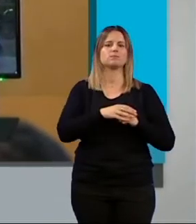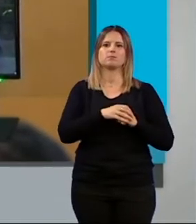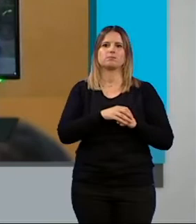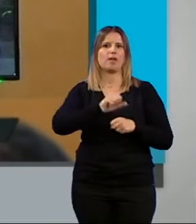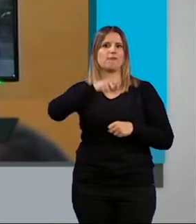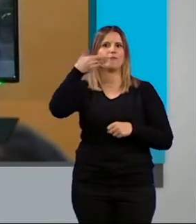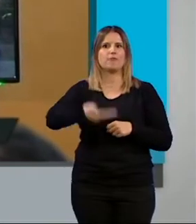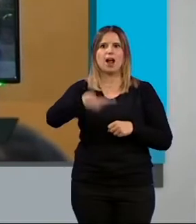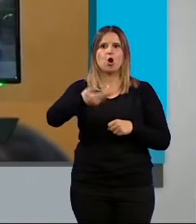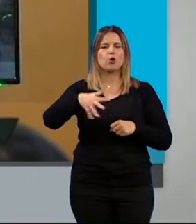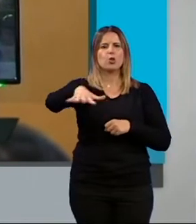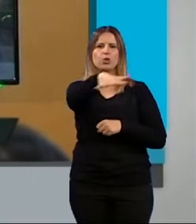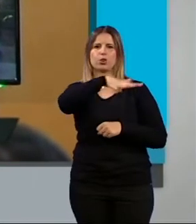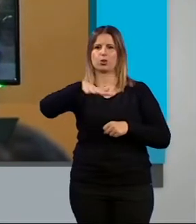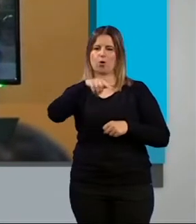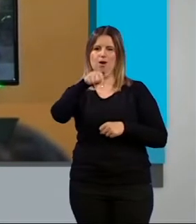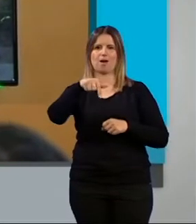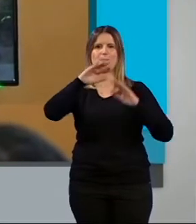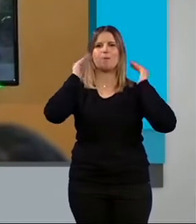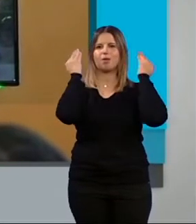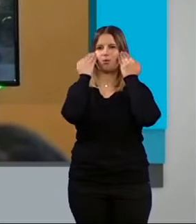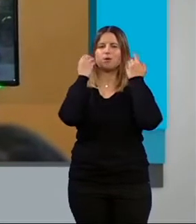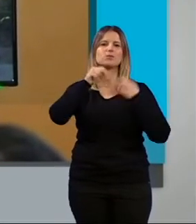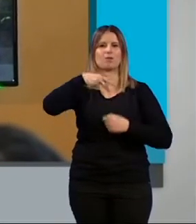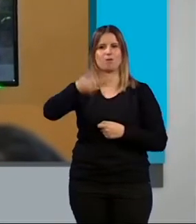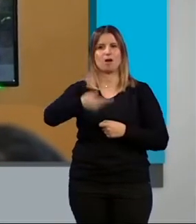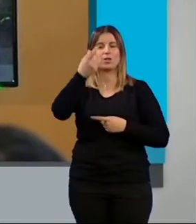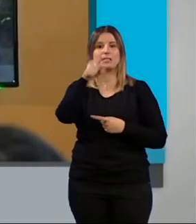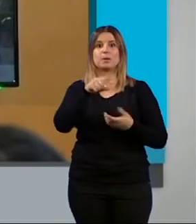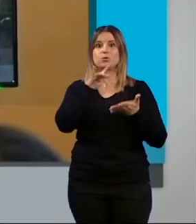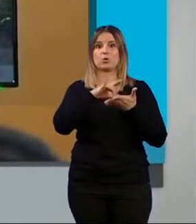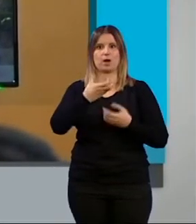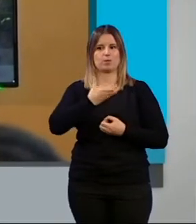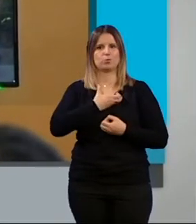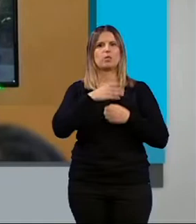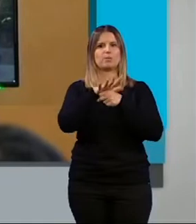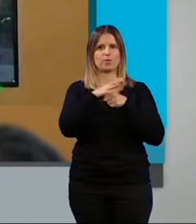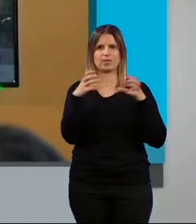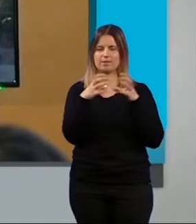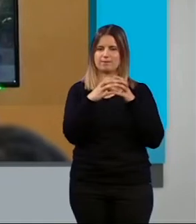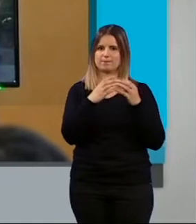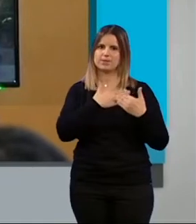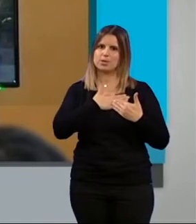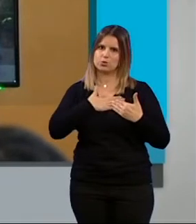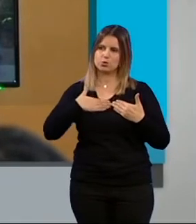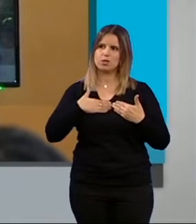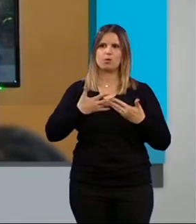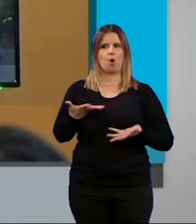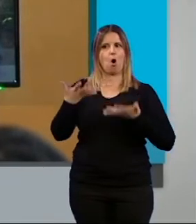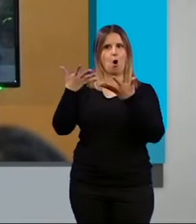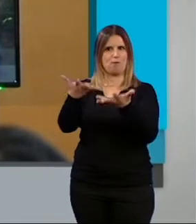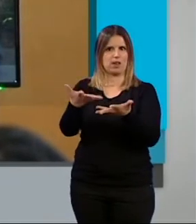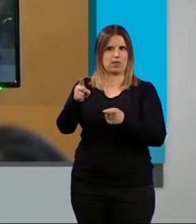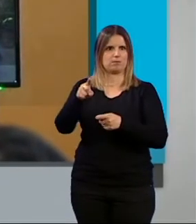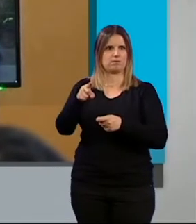donde se hace el Palacio de Congresos y también desde la Diputación Provincial de Granada queremos hacer un guiño Paco